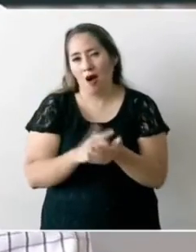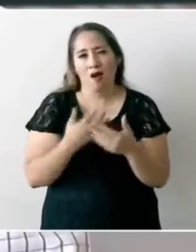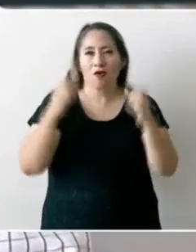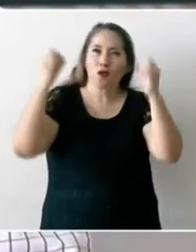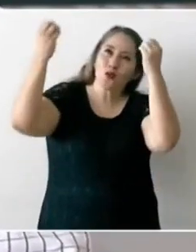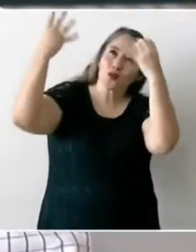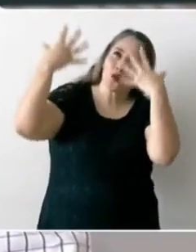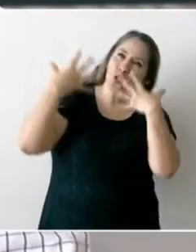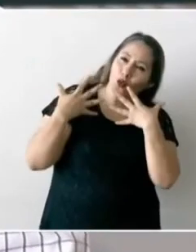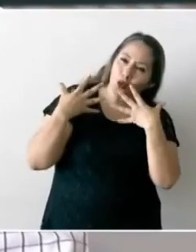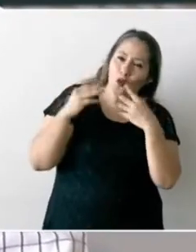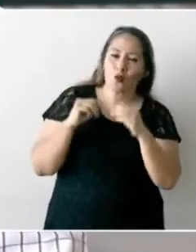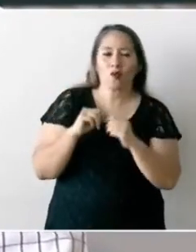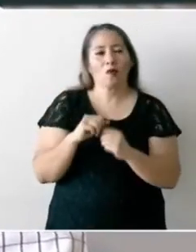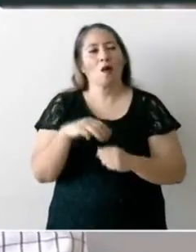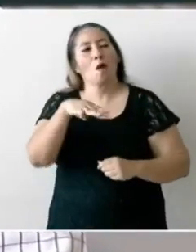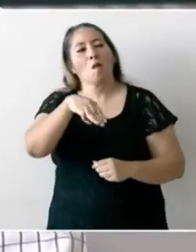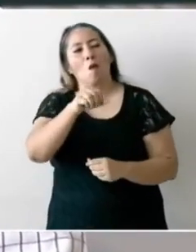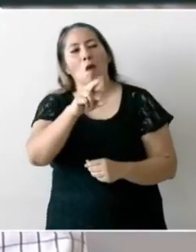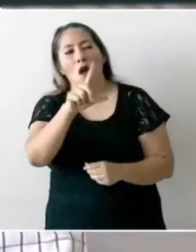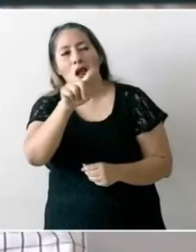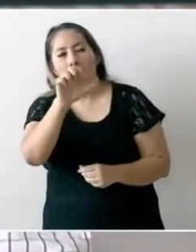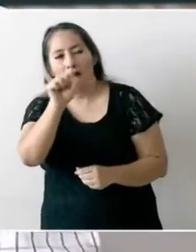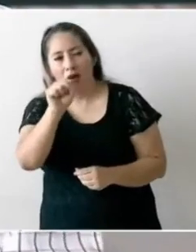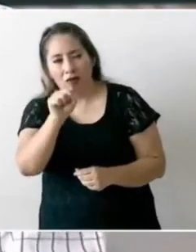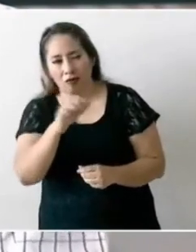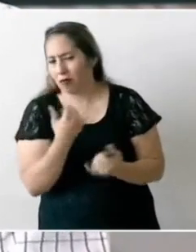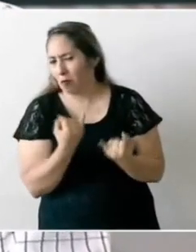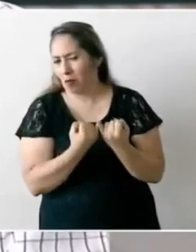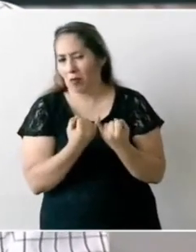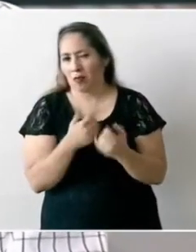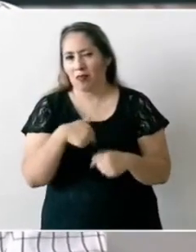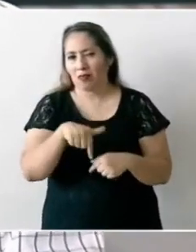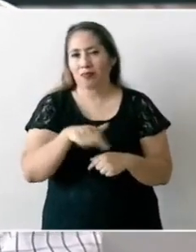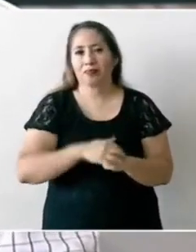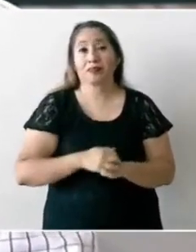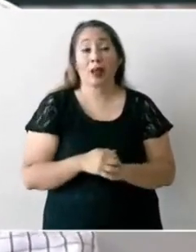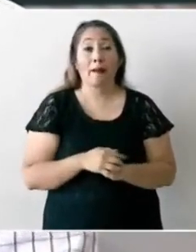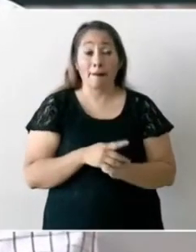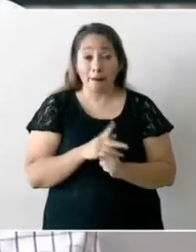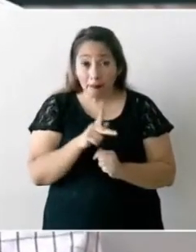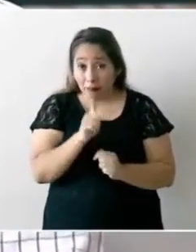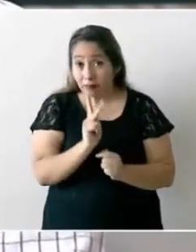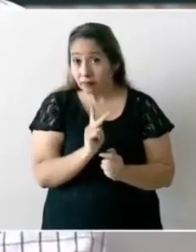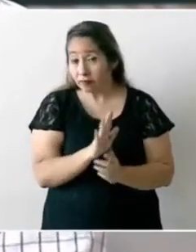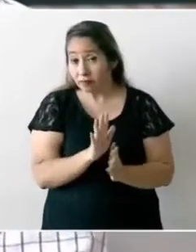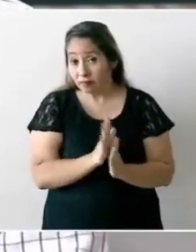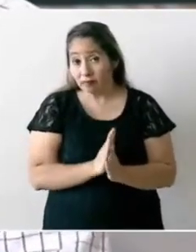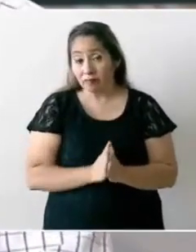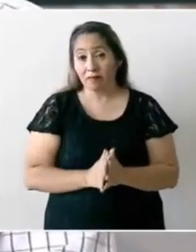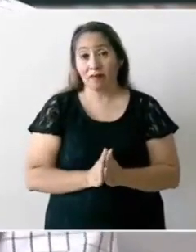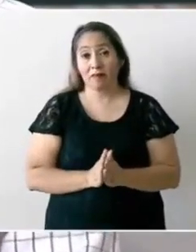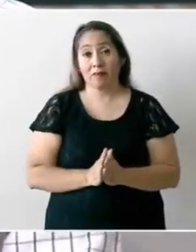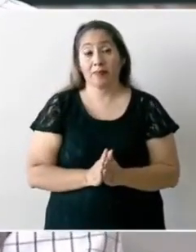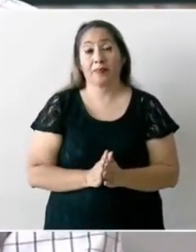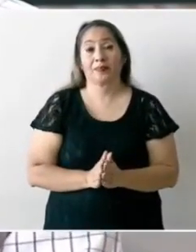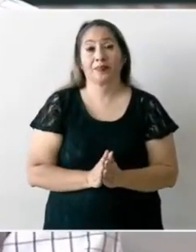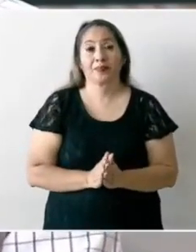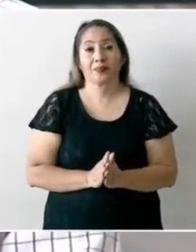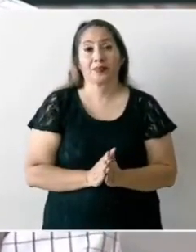espirituales pero hubo toda una guerra